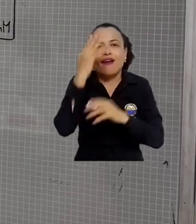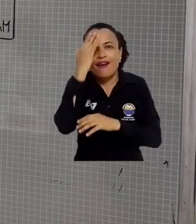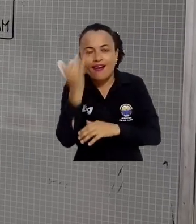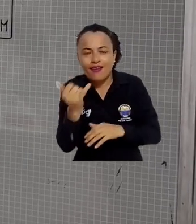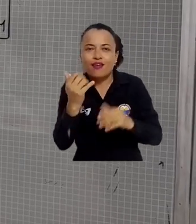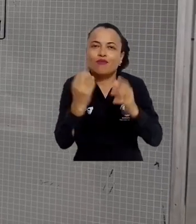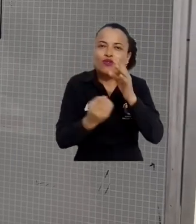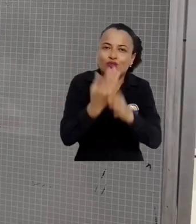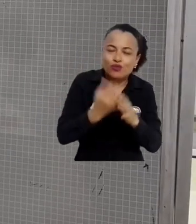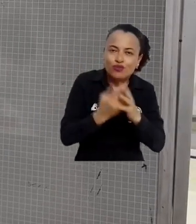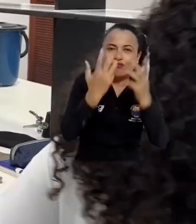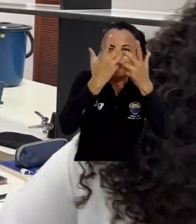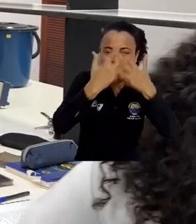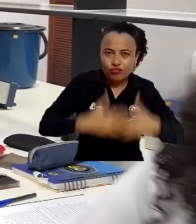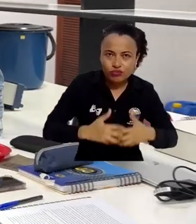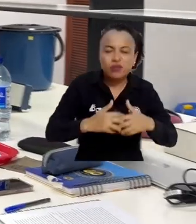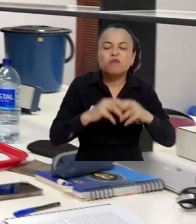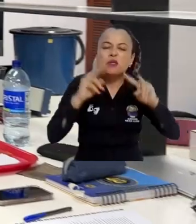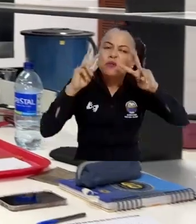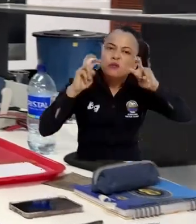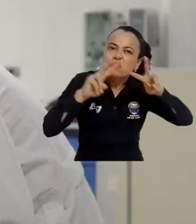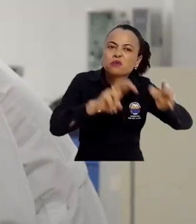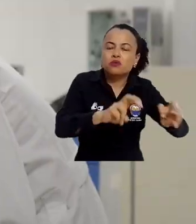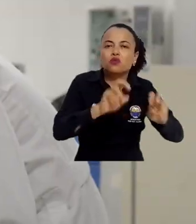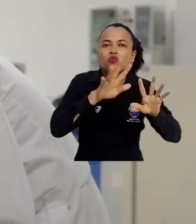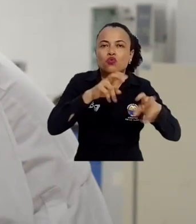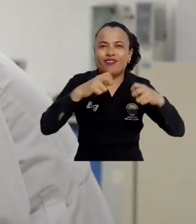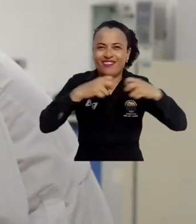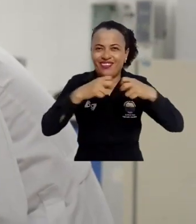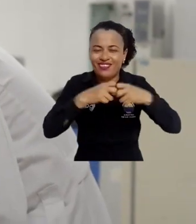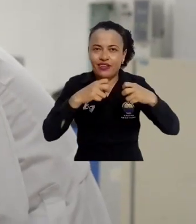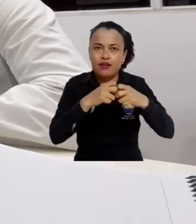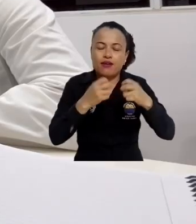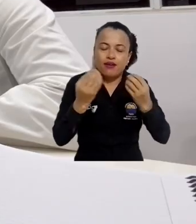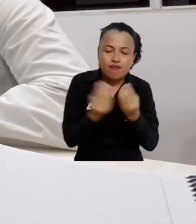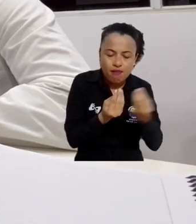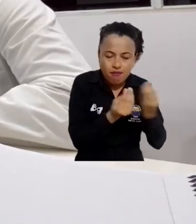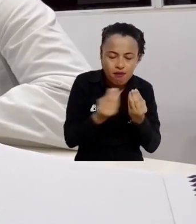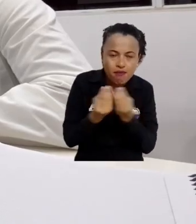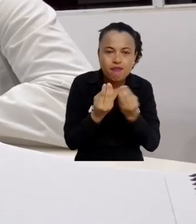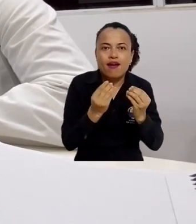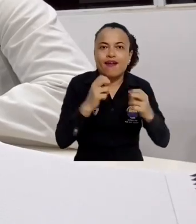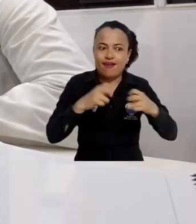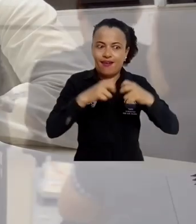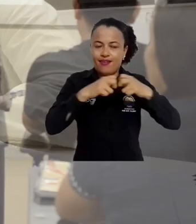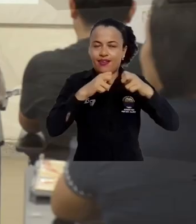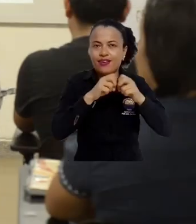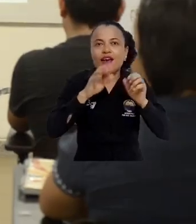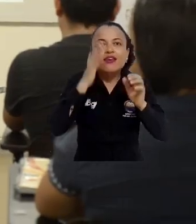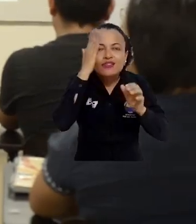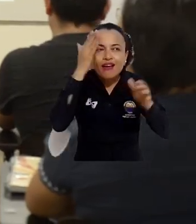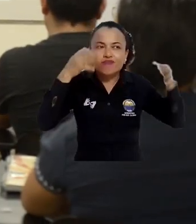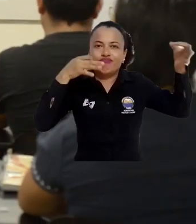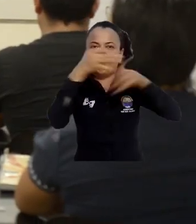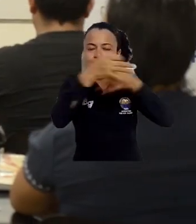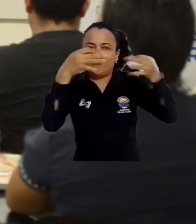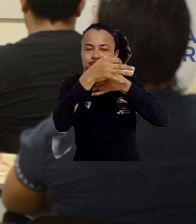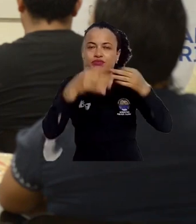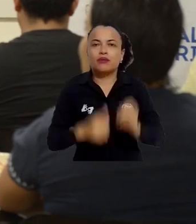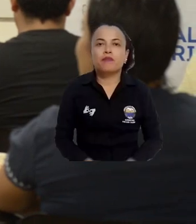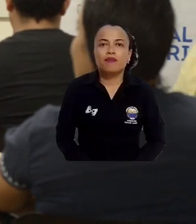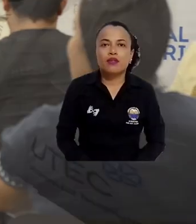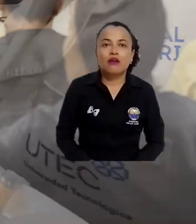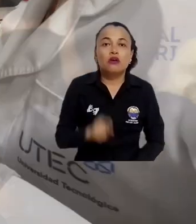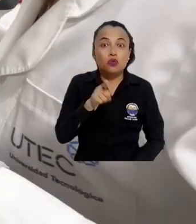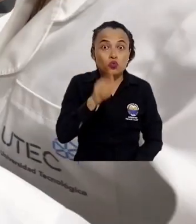académicos e industriales para promover estudios en bioelectroquímica y bioenergía a través del intercambio de saberes. Bueno,